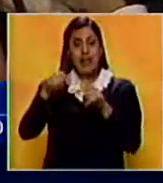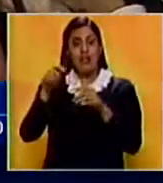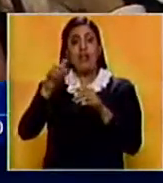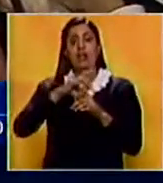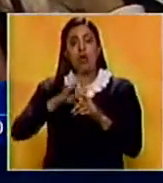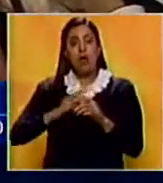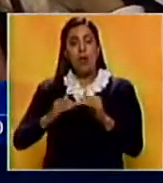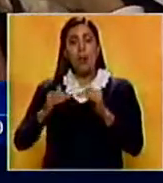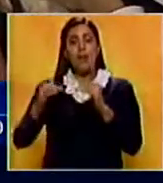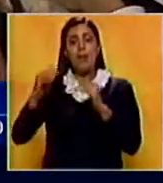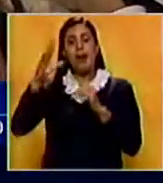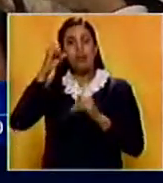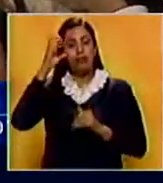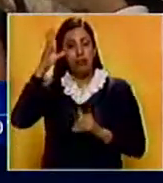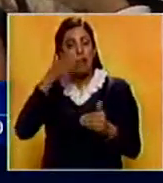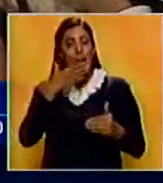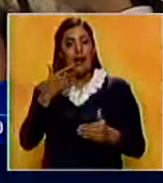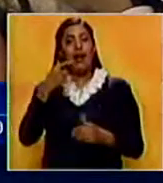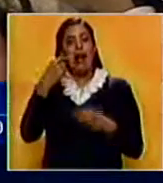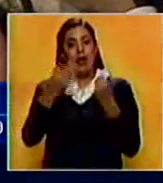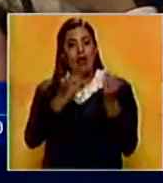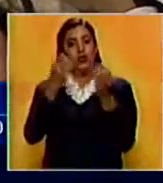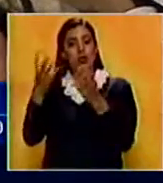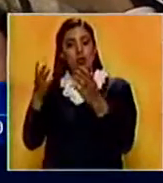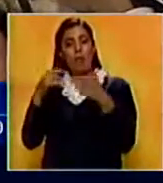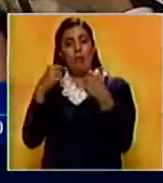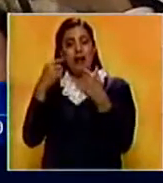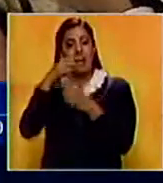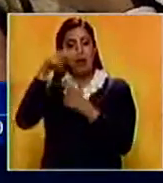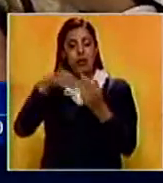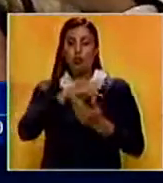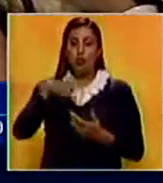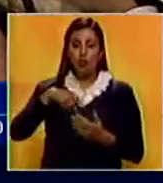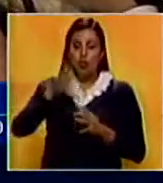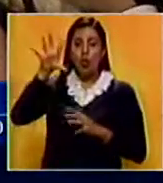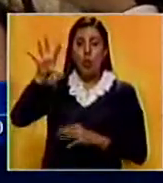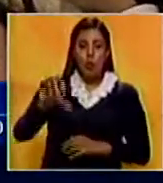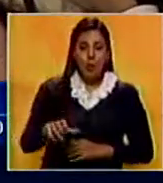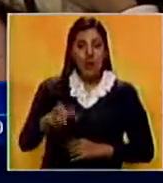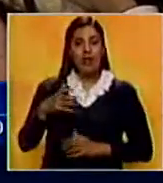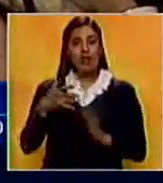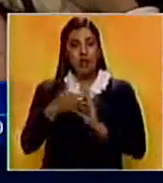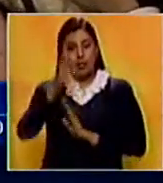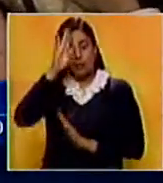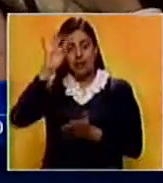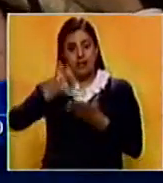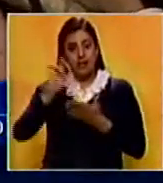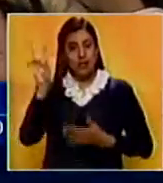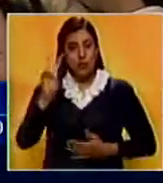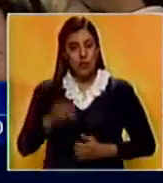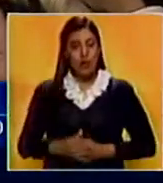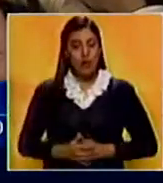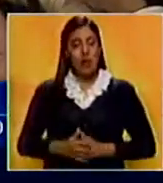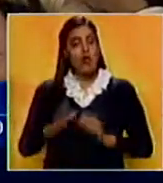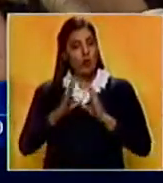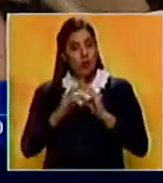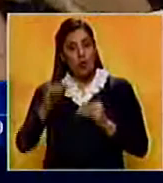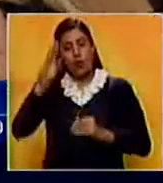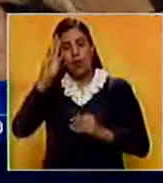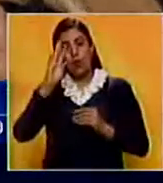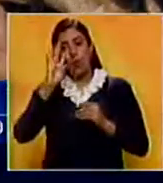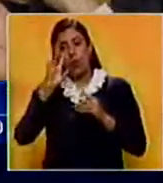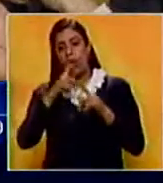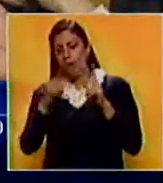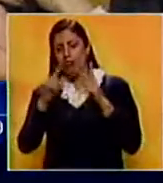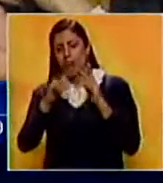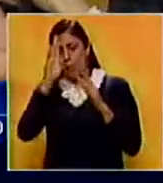financiamiento, va aumentando la capacidad, van a ir para las arcas de la República, las vamos a comprar a través del Banco Central de Venezuela, a través del BANDES,